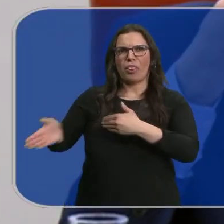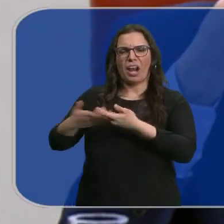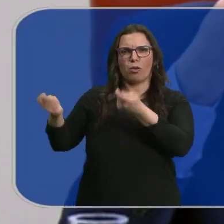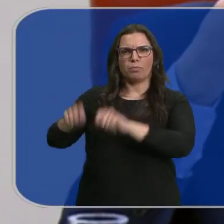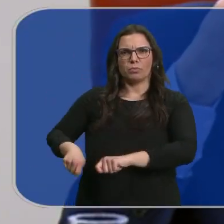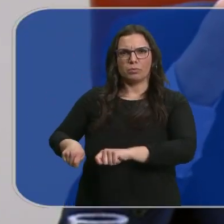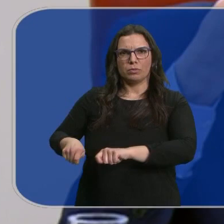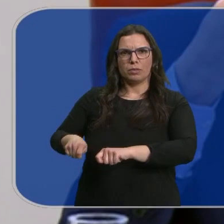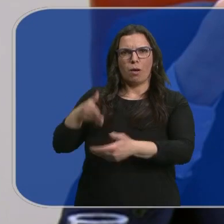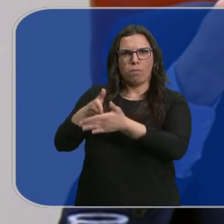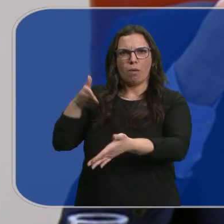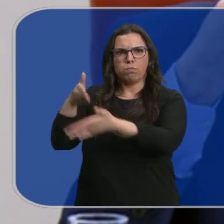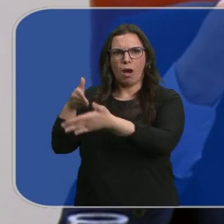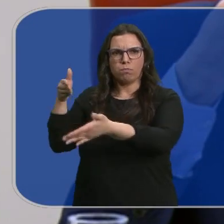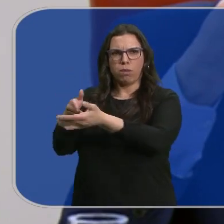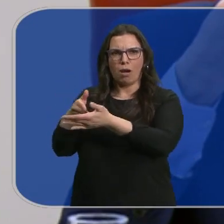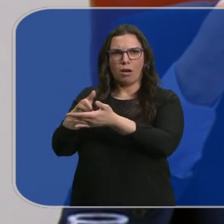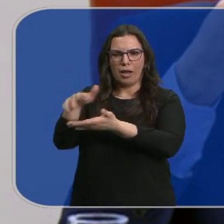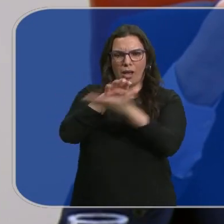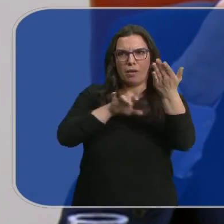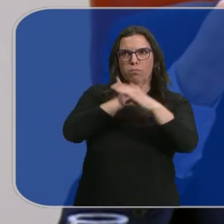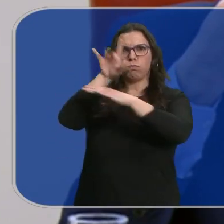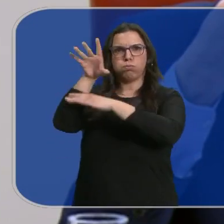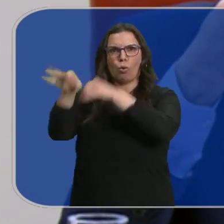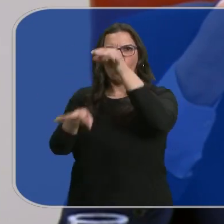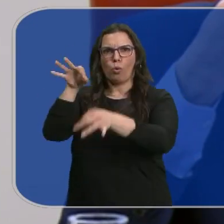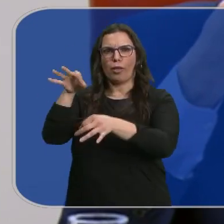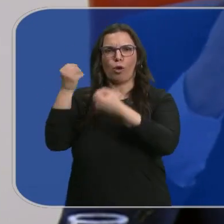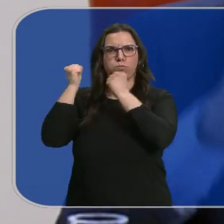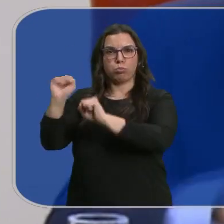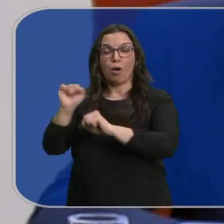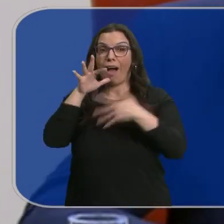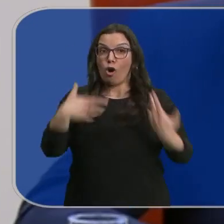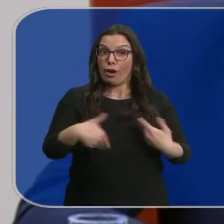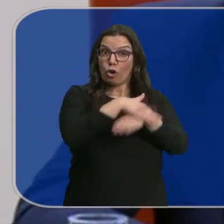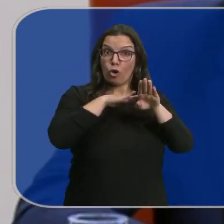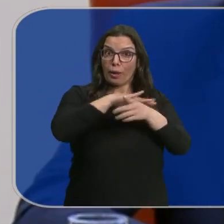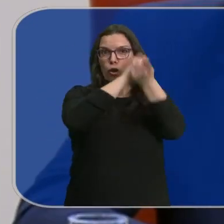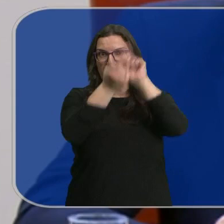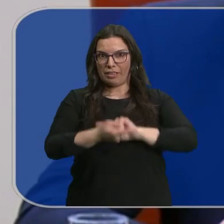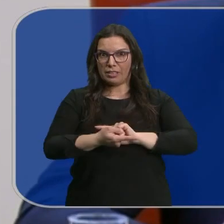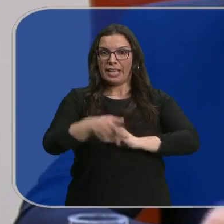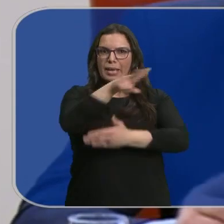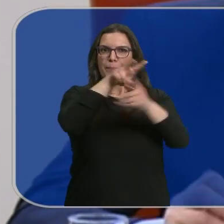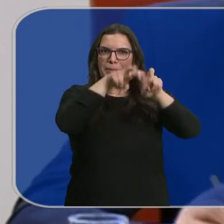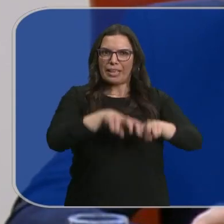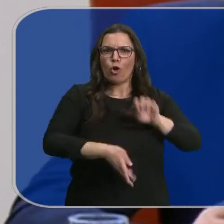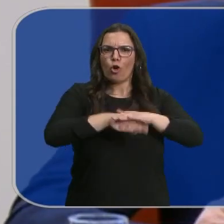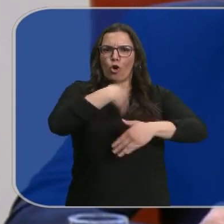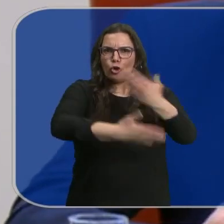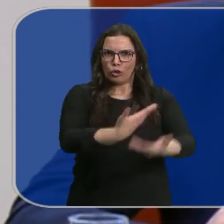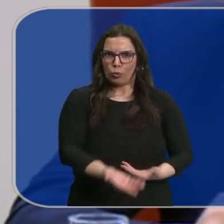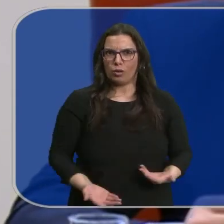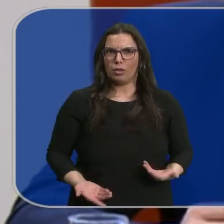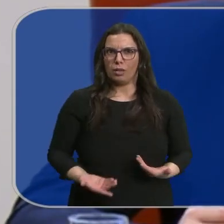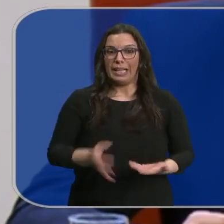cierran y se impide su envío a órganos judiciales. Con el gobierno actual las investigaciones prosiguen y